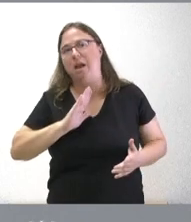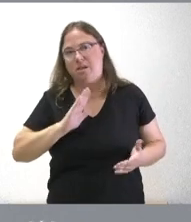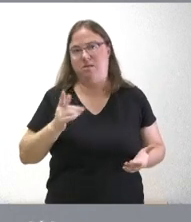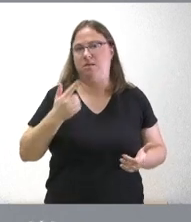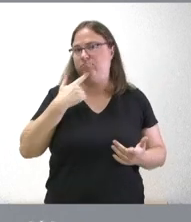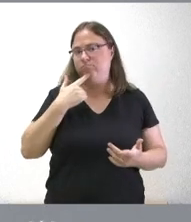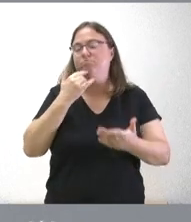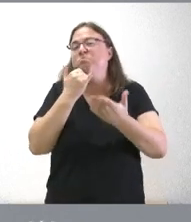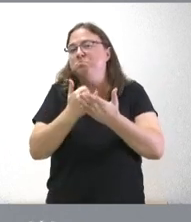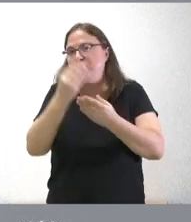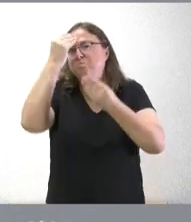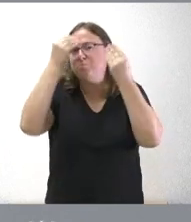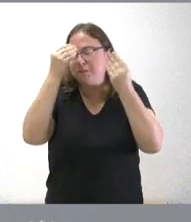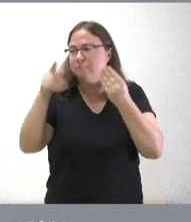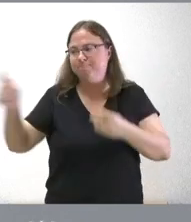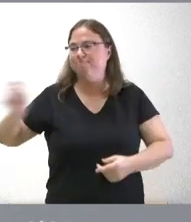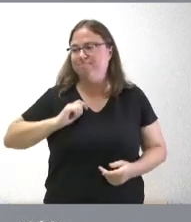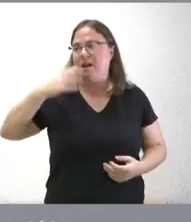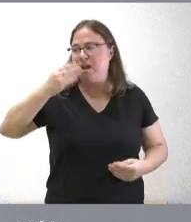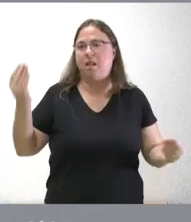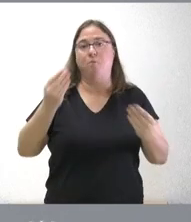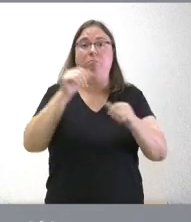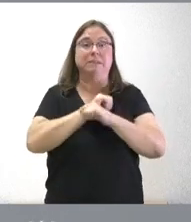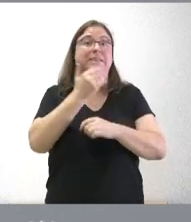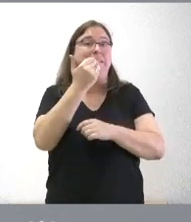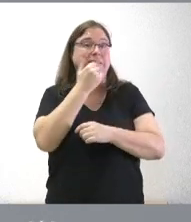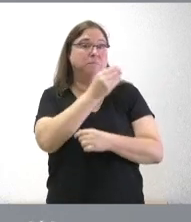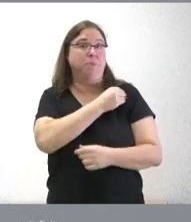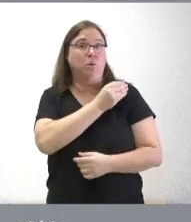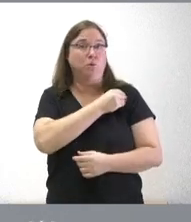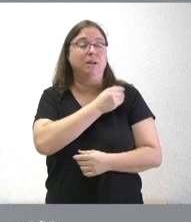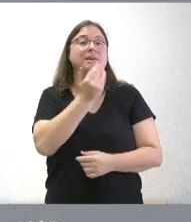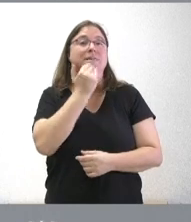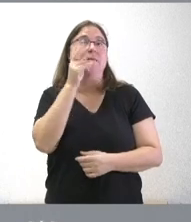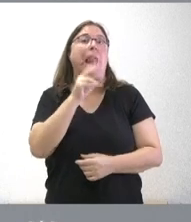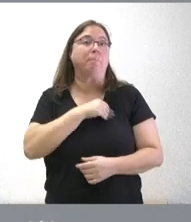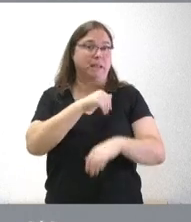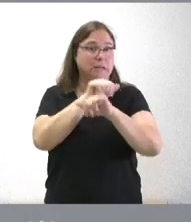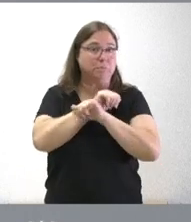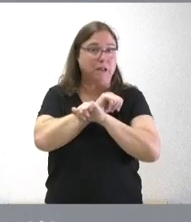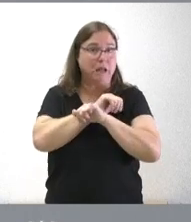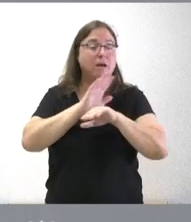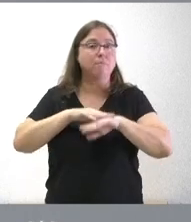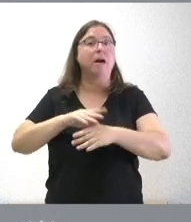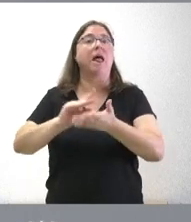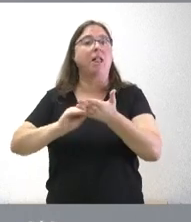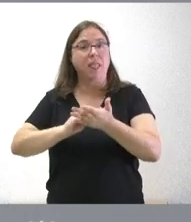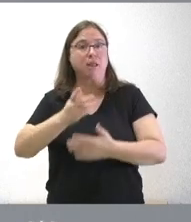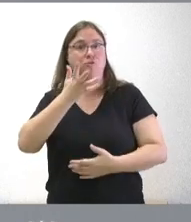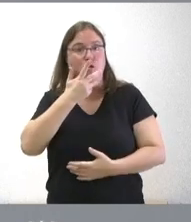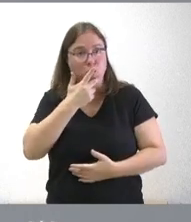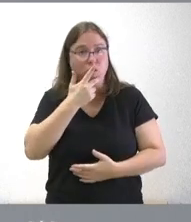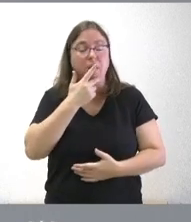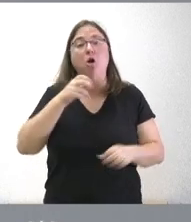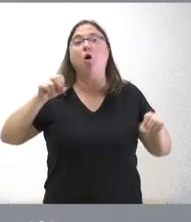las estimaciones que estimamos pudieran producirse si la pregunta que usted dice es si merece la pena esperar a conocer estos datos o hacerlo sin